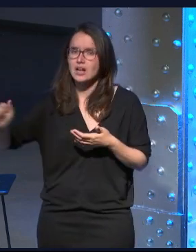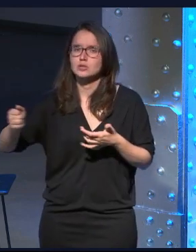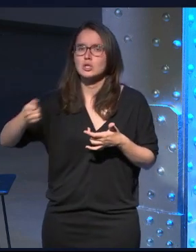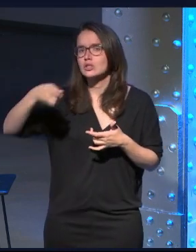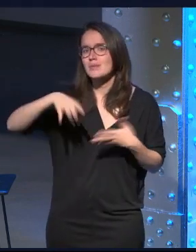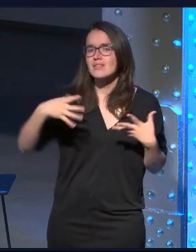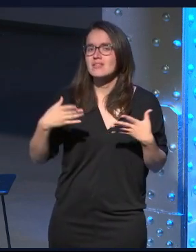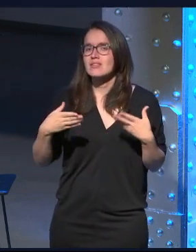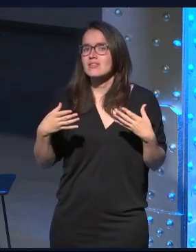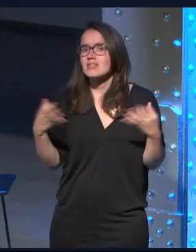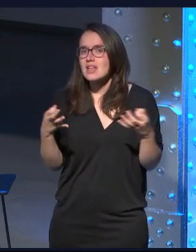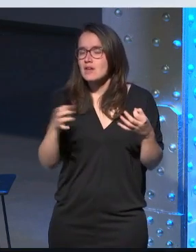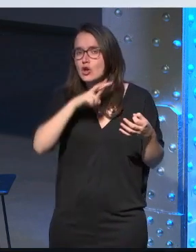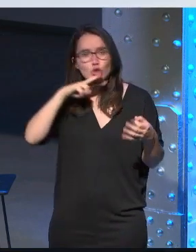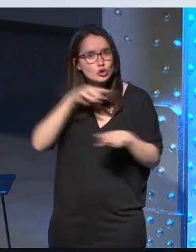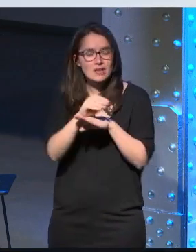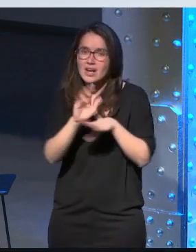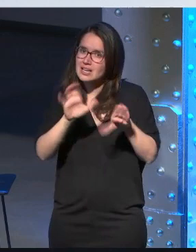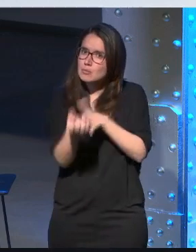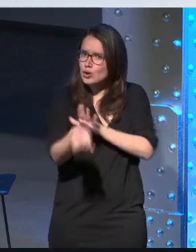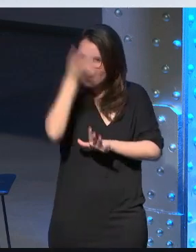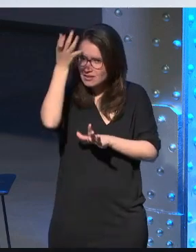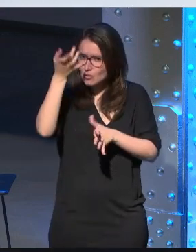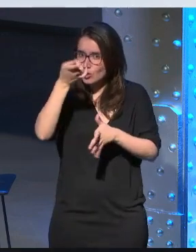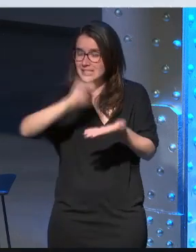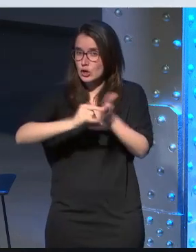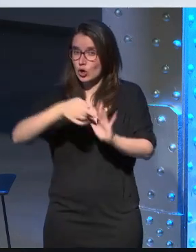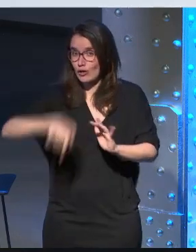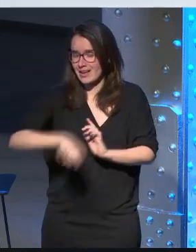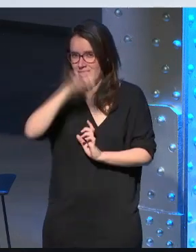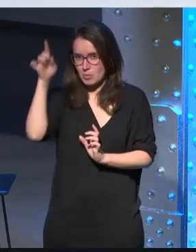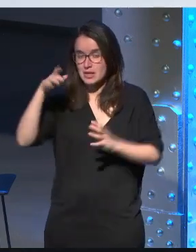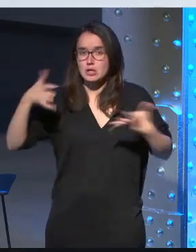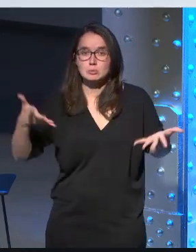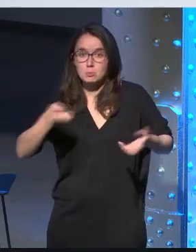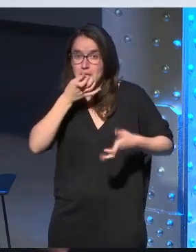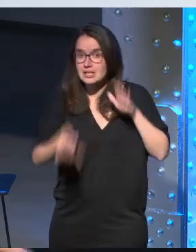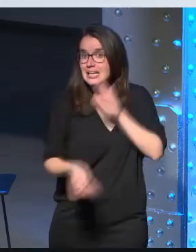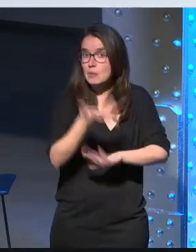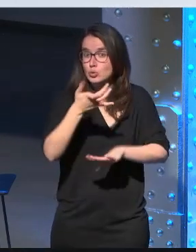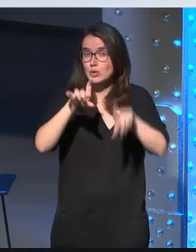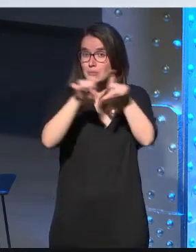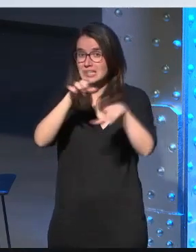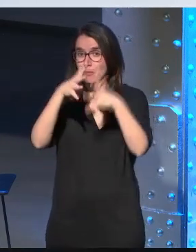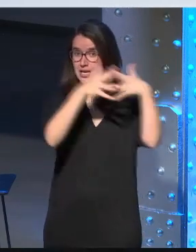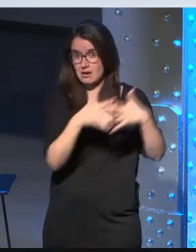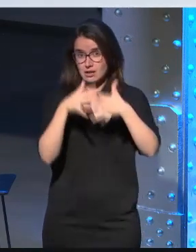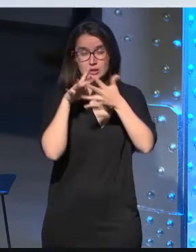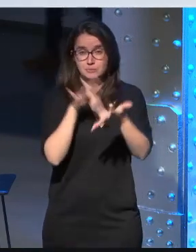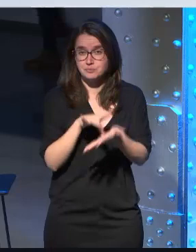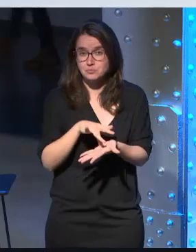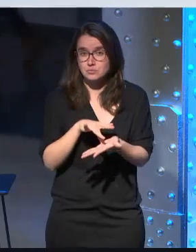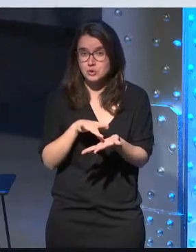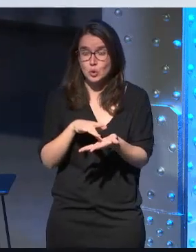teníamos que conservar el equipo creativo y el talento tecnológico que teníamos aquí en Madrid entonces bueno fundamos una compañía americana que tenía una